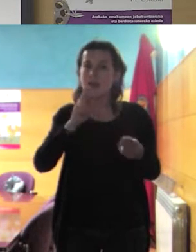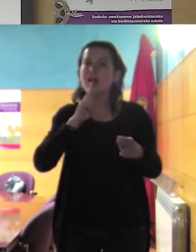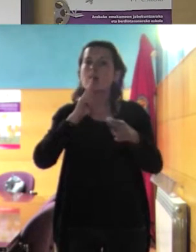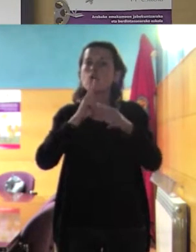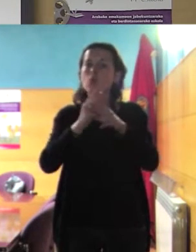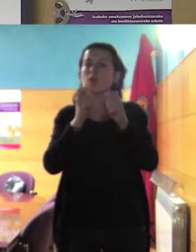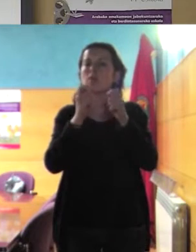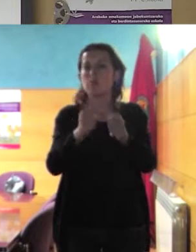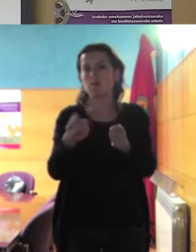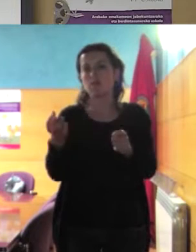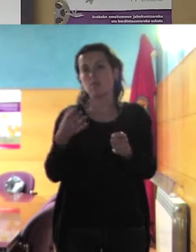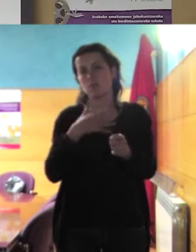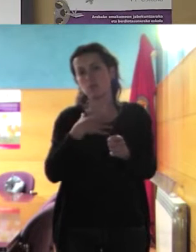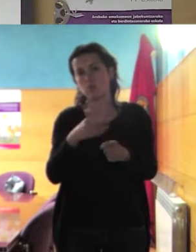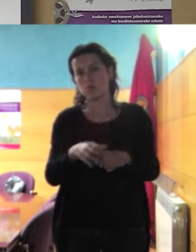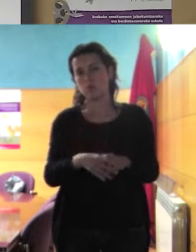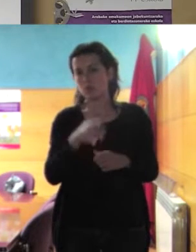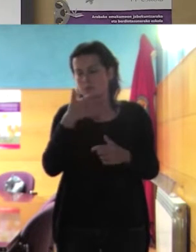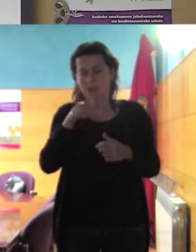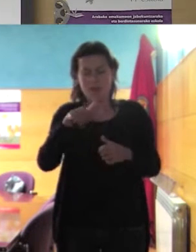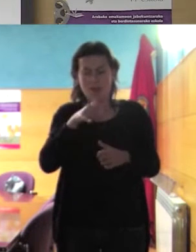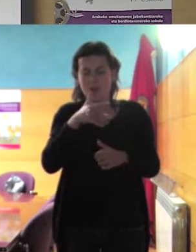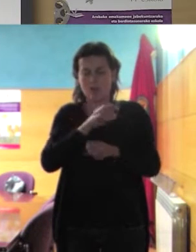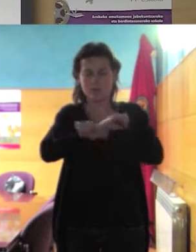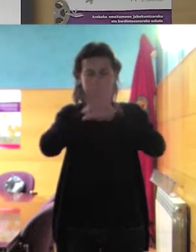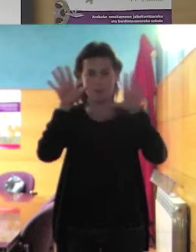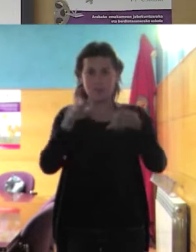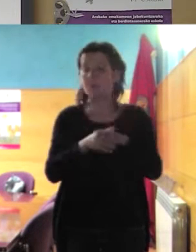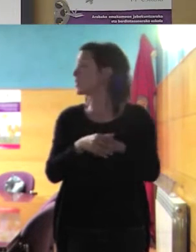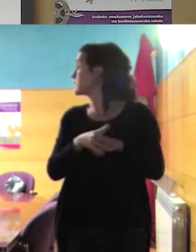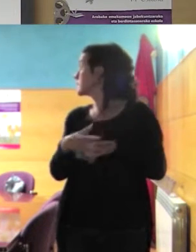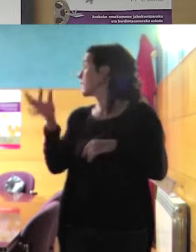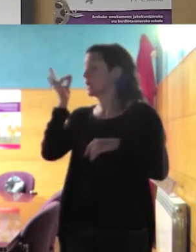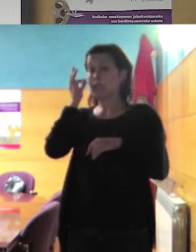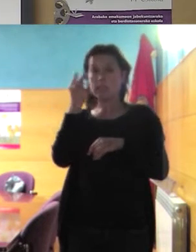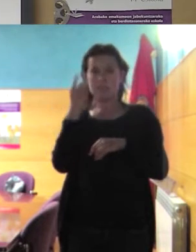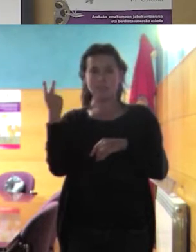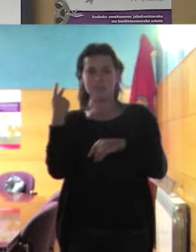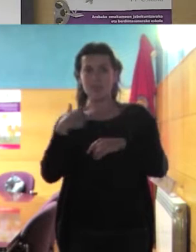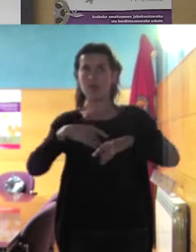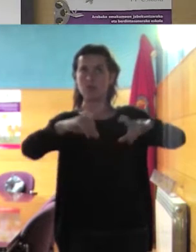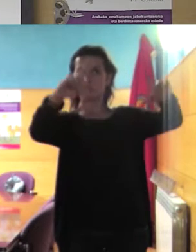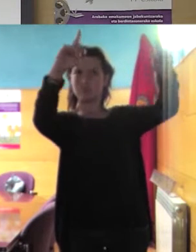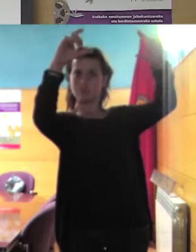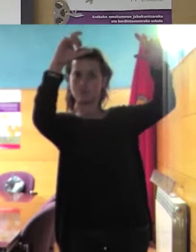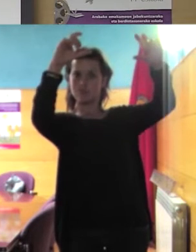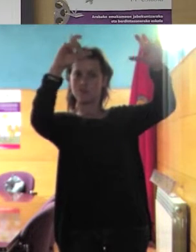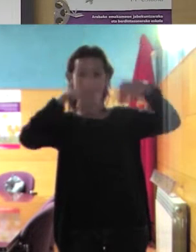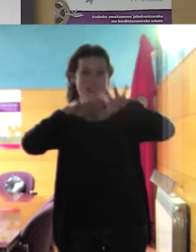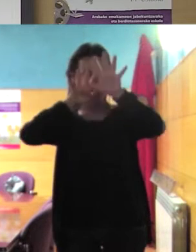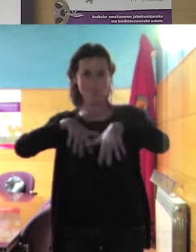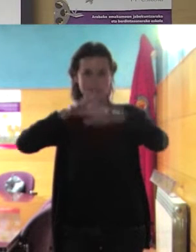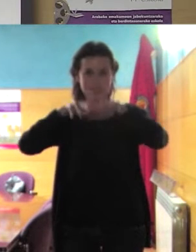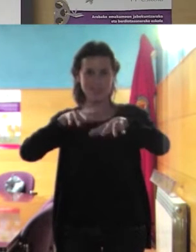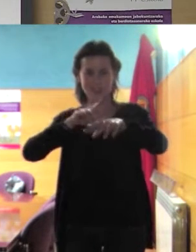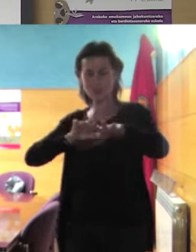cada vez más más evidente bueno pues esta chavala hay que fue hacerse unos selfies delante de la de